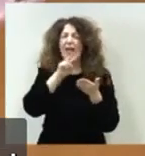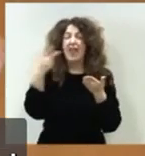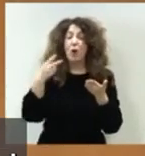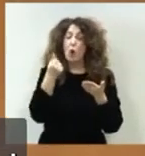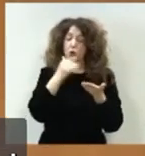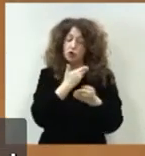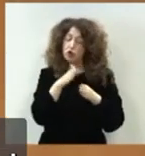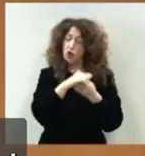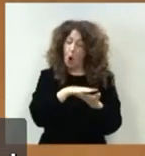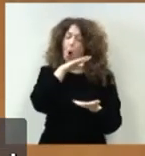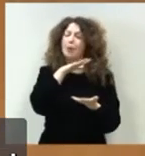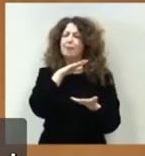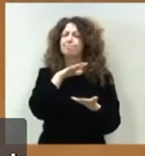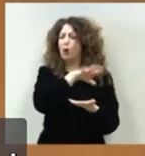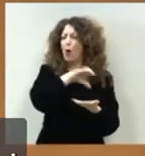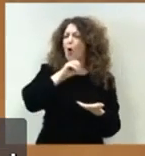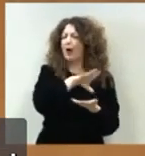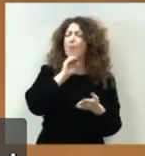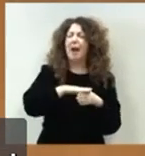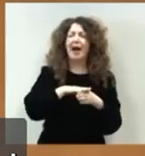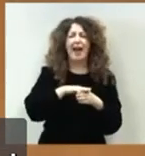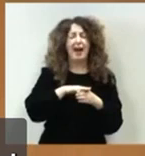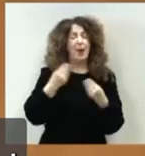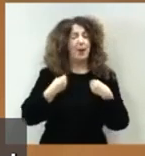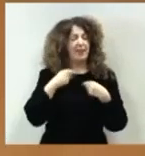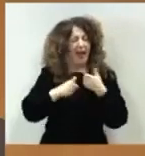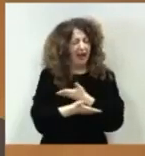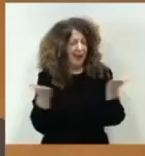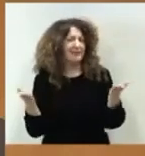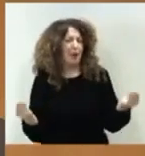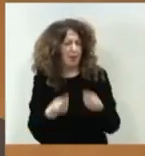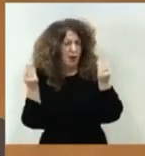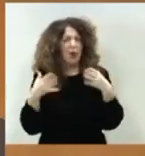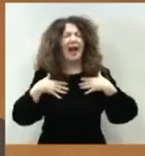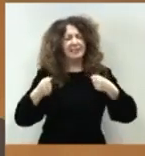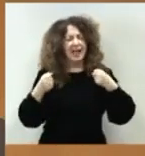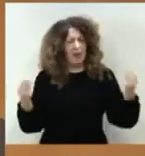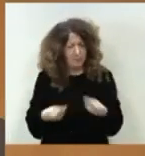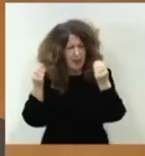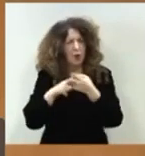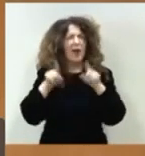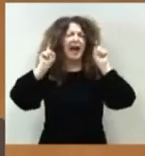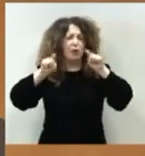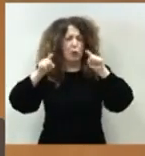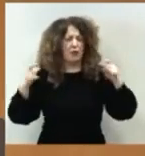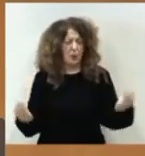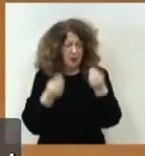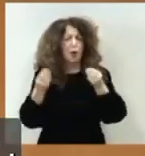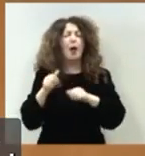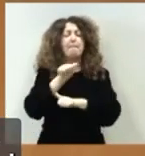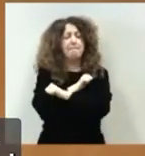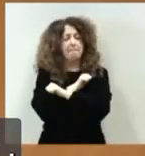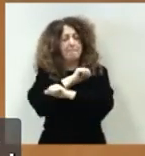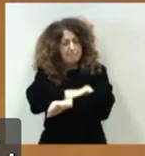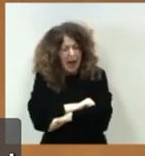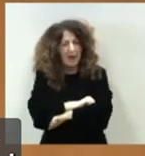para mejorar la vida de la gente en Canarias, para mejorar la sanidad, para mejorar la educación, para combatir el paro estructural